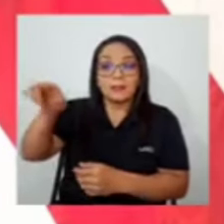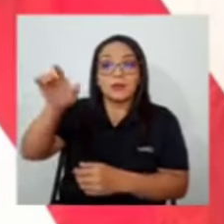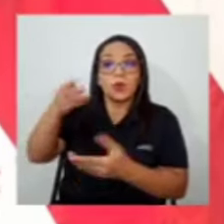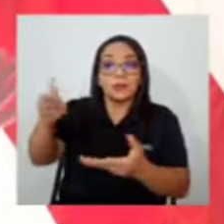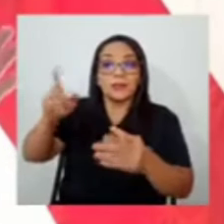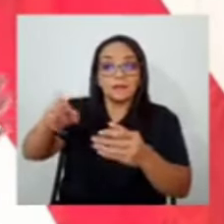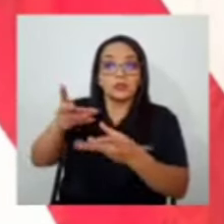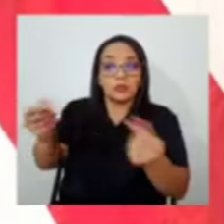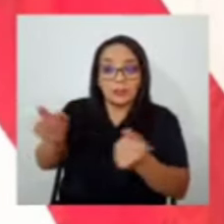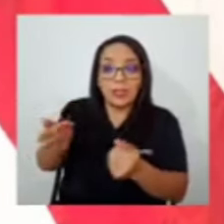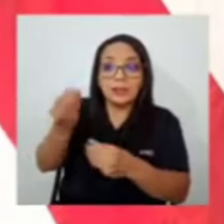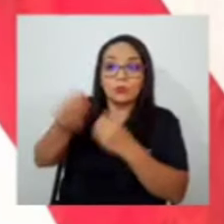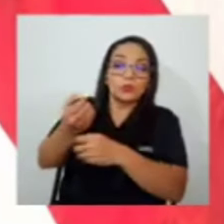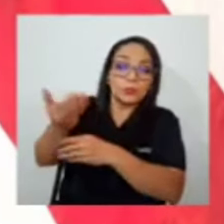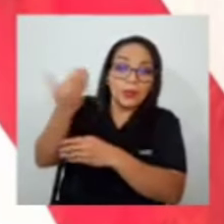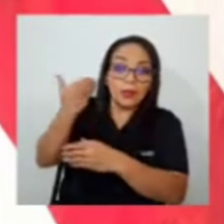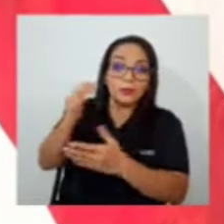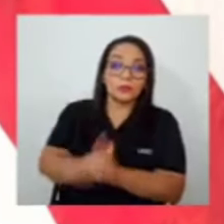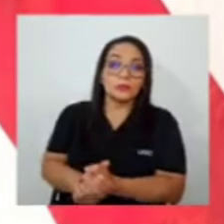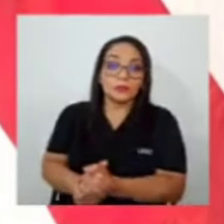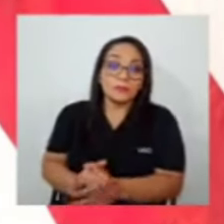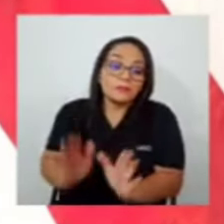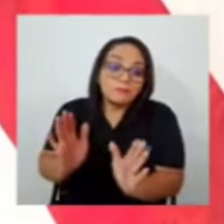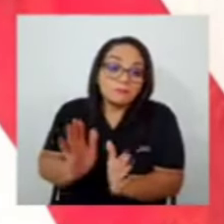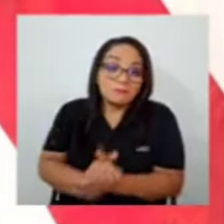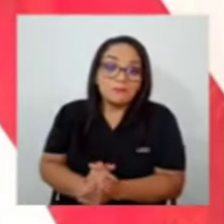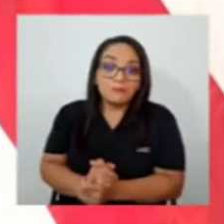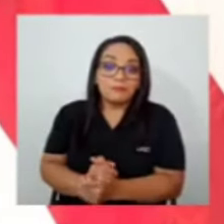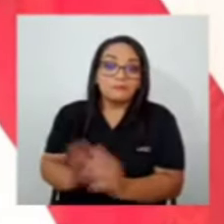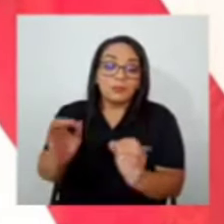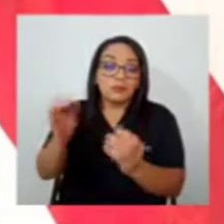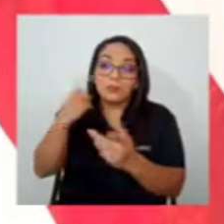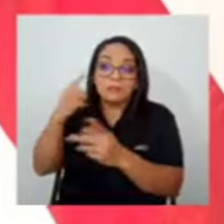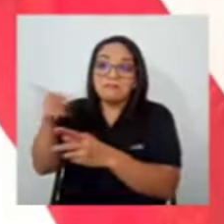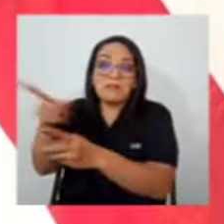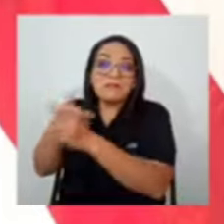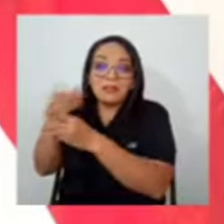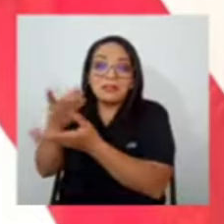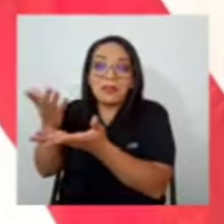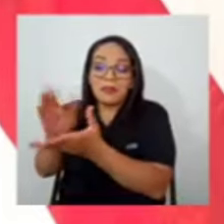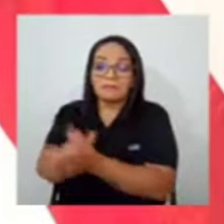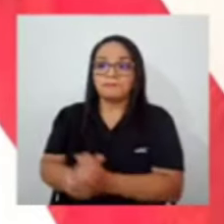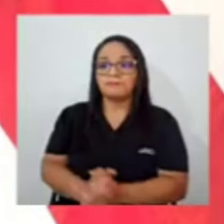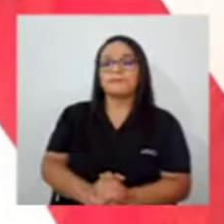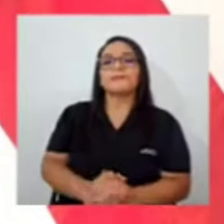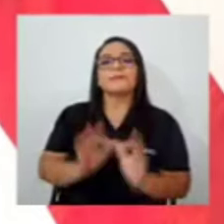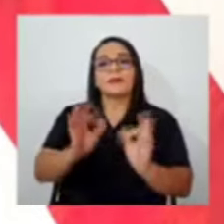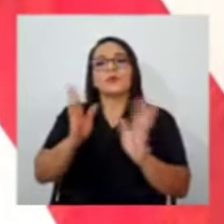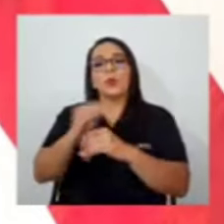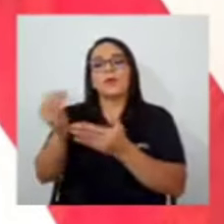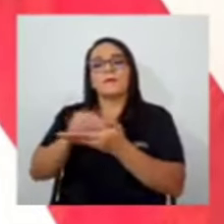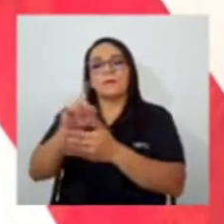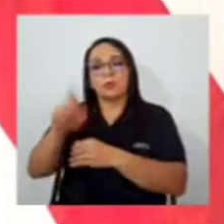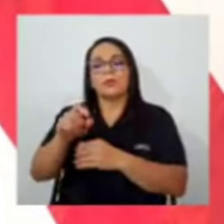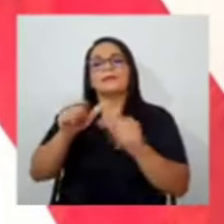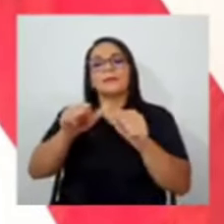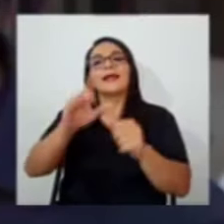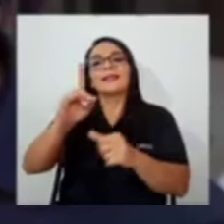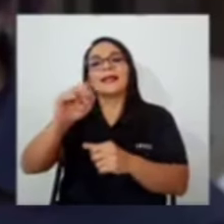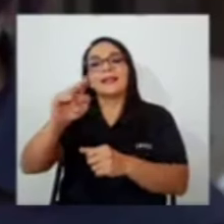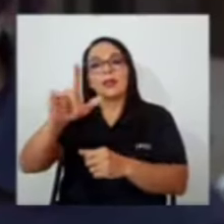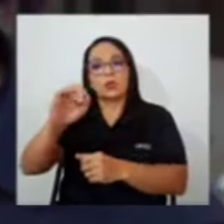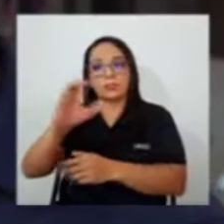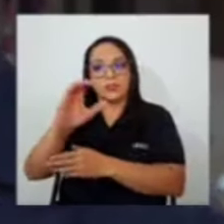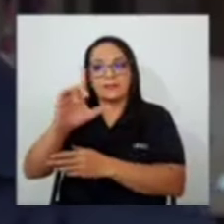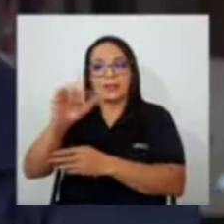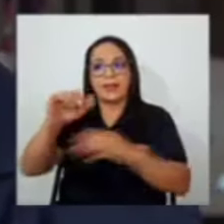entonces yo no sé de qué la defienden, gracias. No hay repregunta, continuamos con Danilo Chávez de la Reacción. Señor